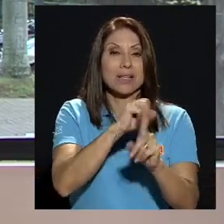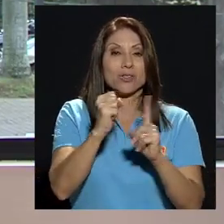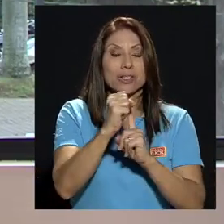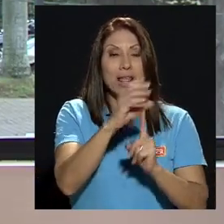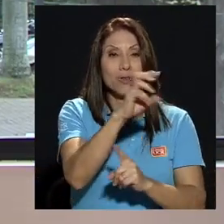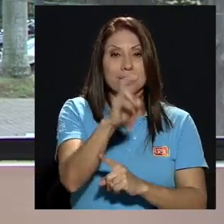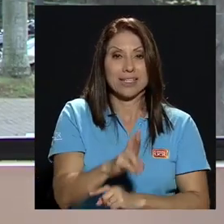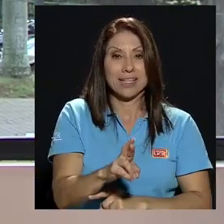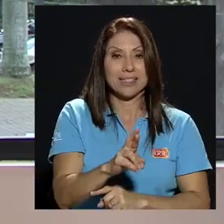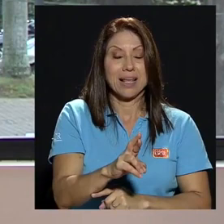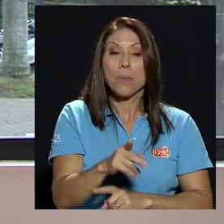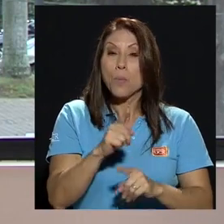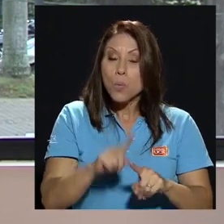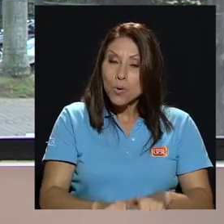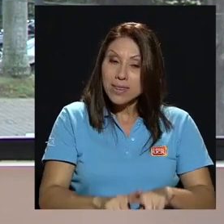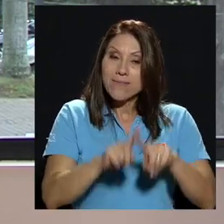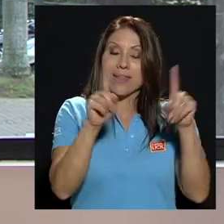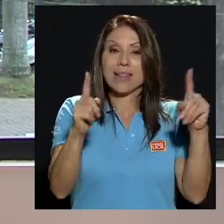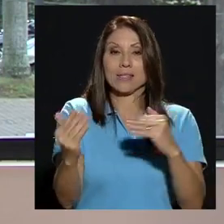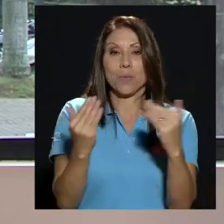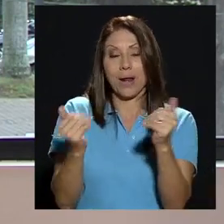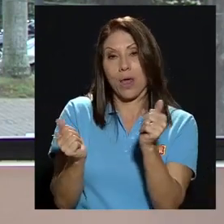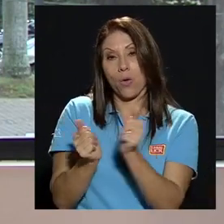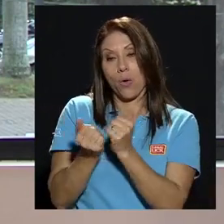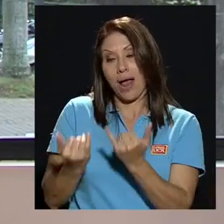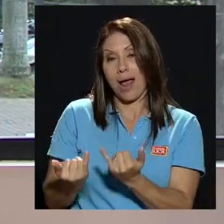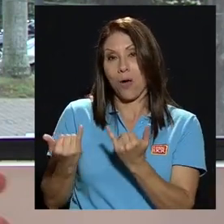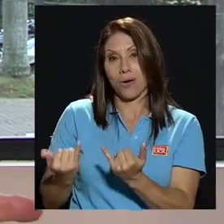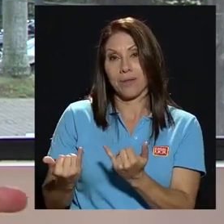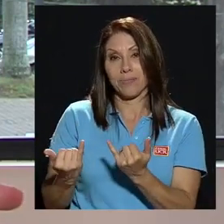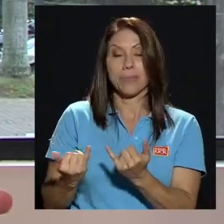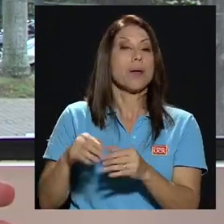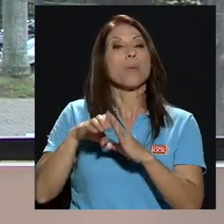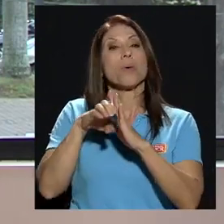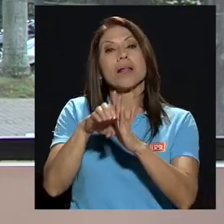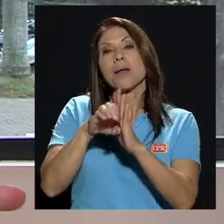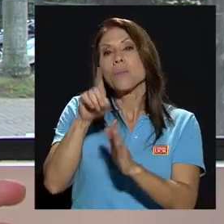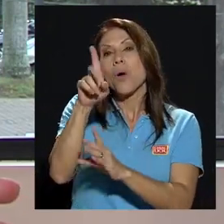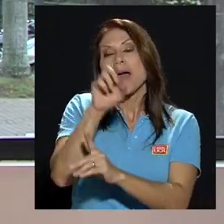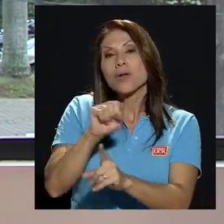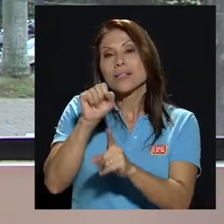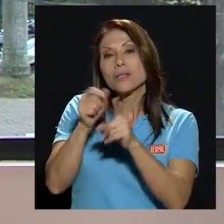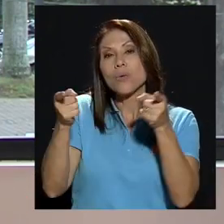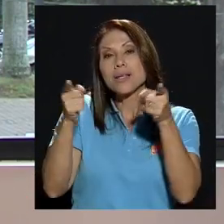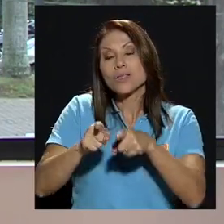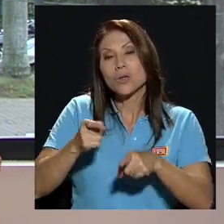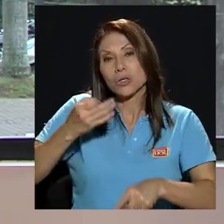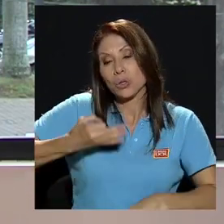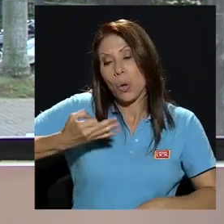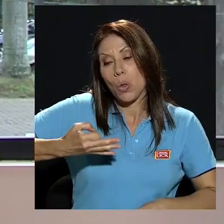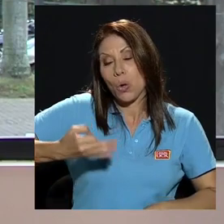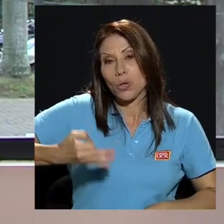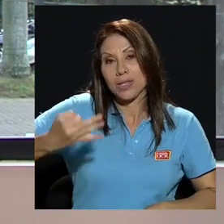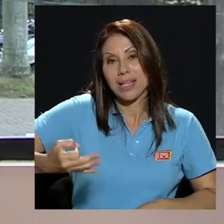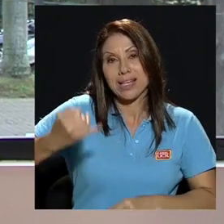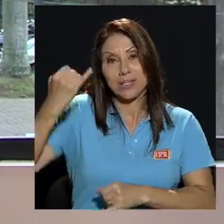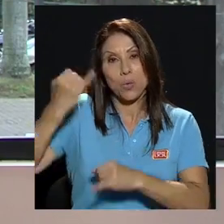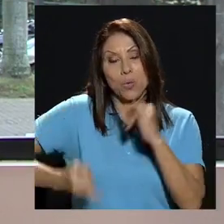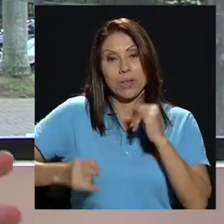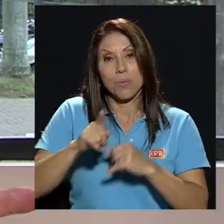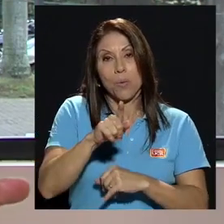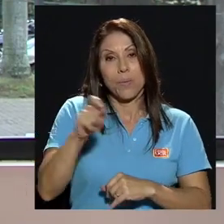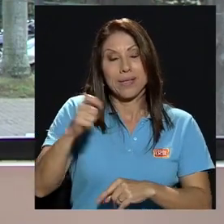entre ellos uno muy importante que es casi que de todos los días en los últimos mes y medio más o menos